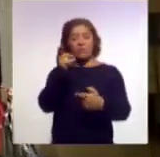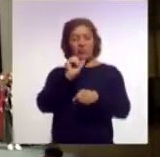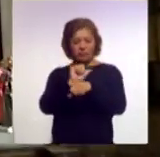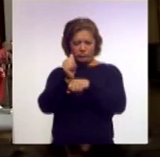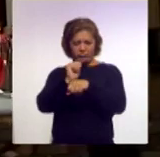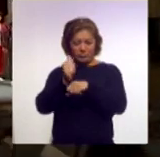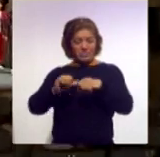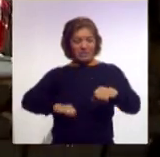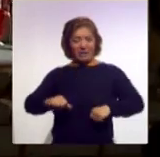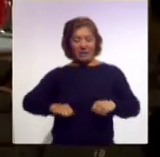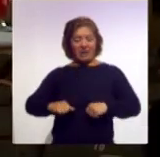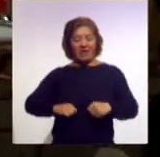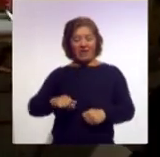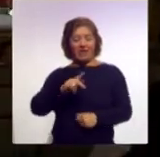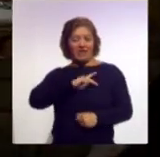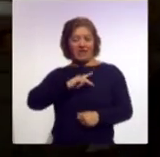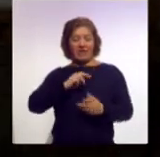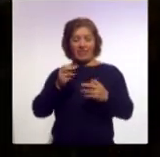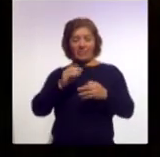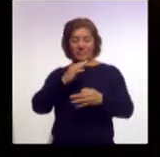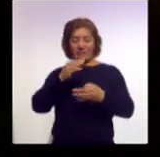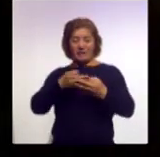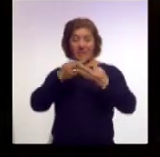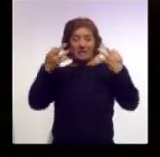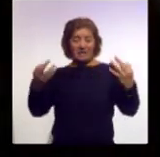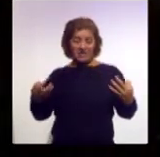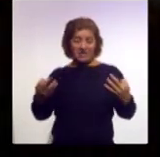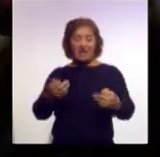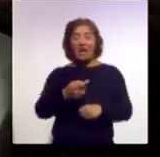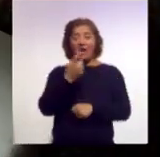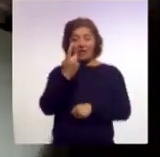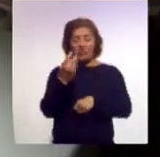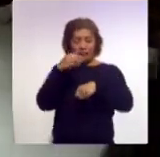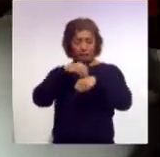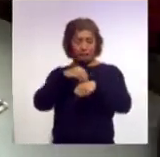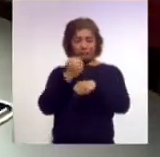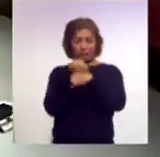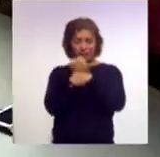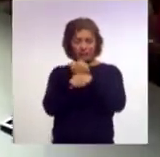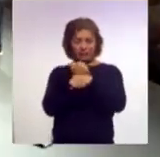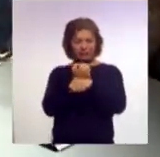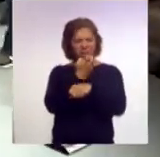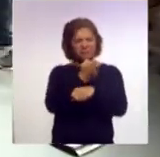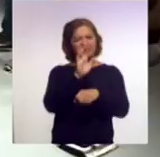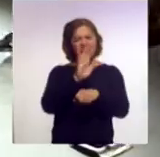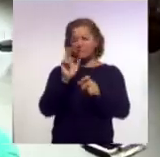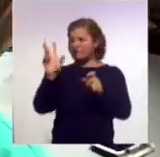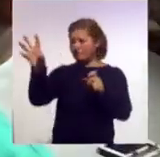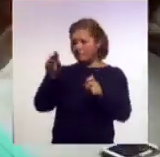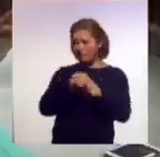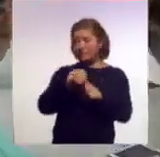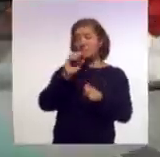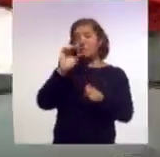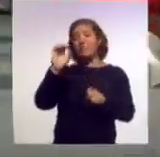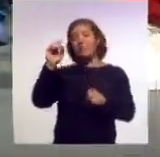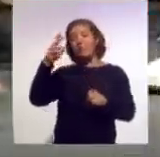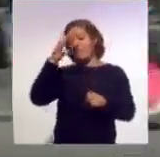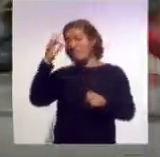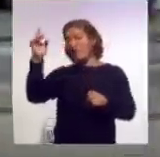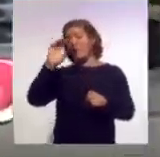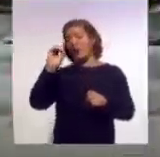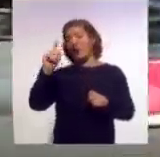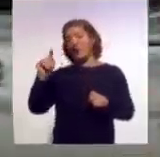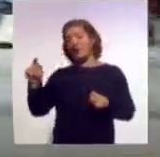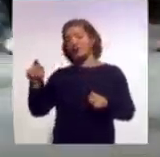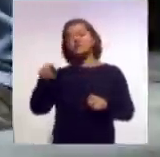teatro Mi Tierra en un Zapato, basada en el Mago de Oz. Con este objetivo se llevó a cabo el casting para elegir a los menores que integraran el